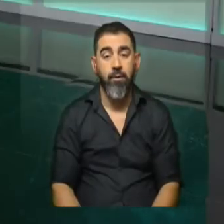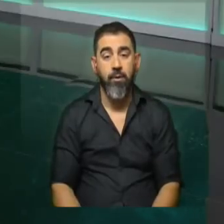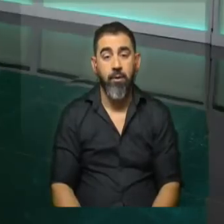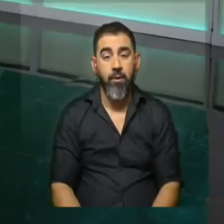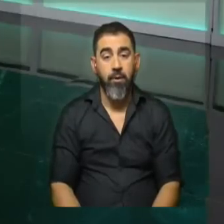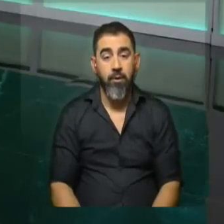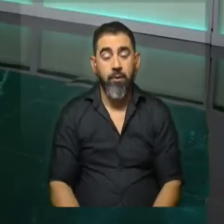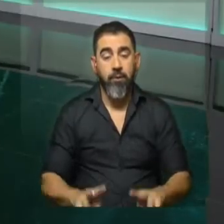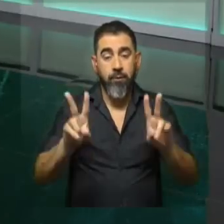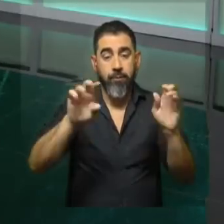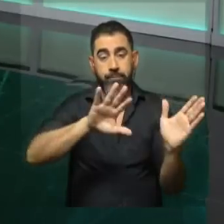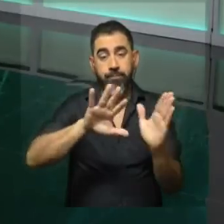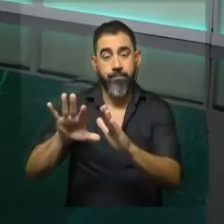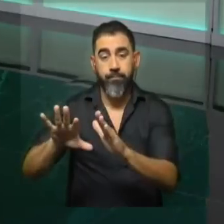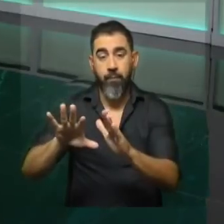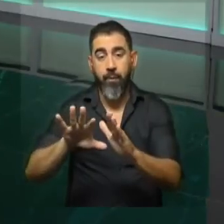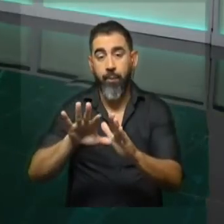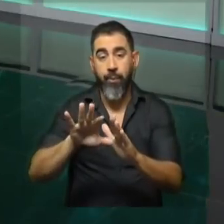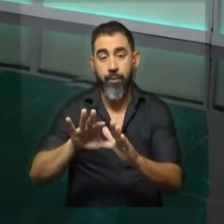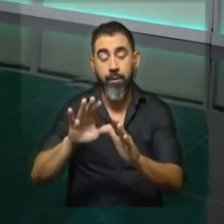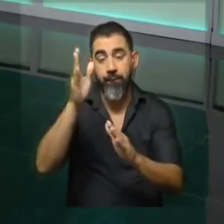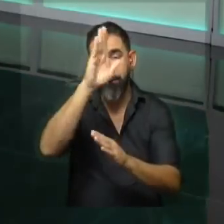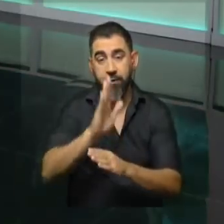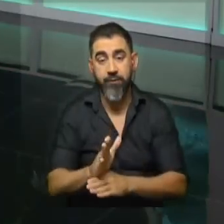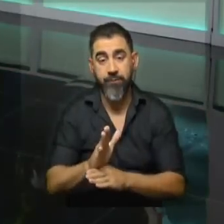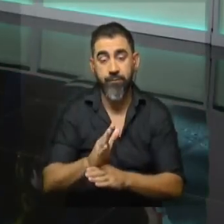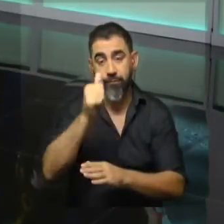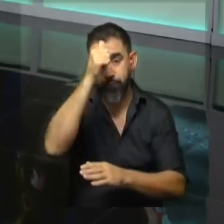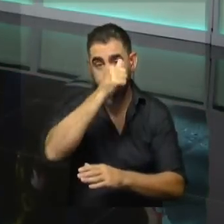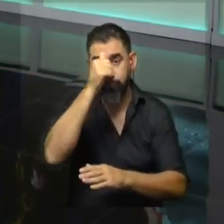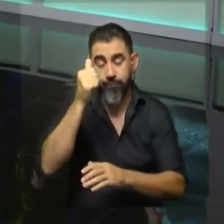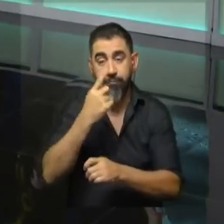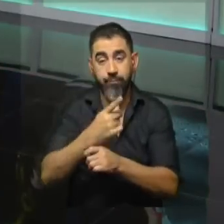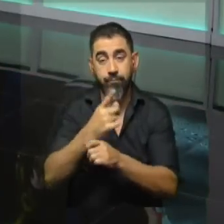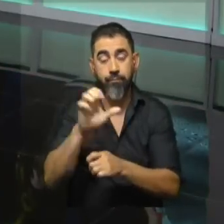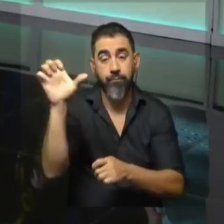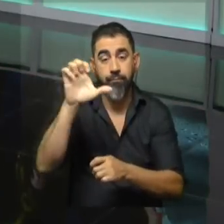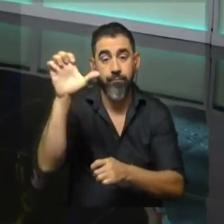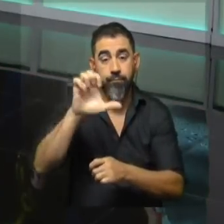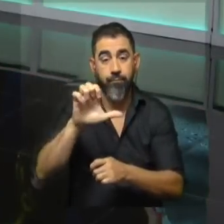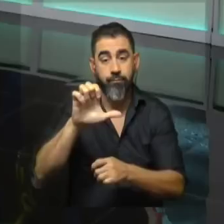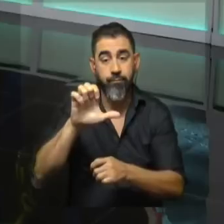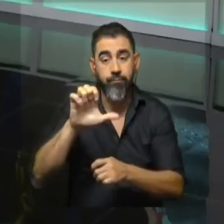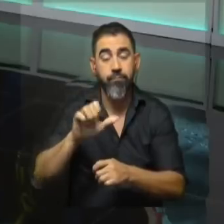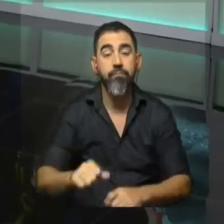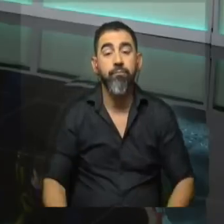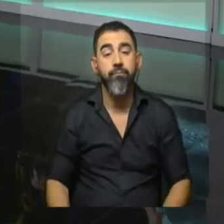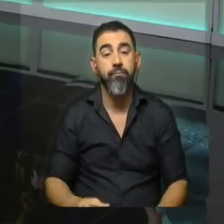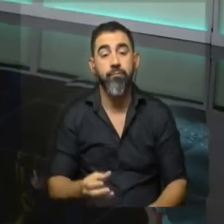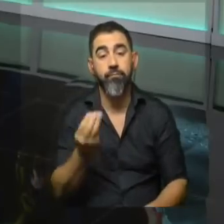Y cambiamos de tema y volvemos a lo que pasó en Brasil el domingo 1 de enero y tras la